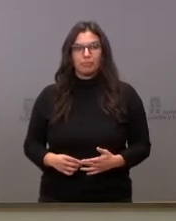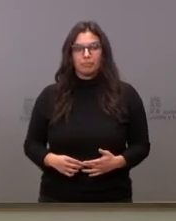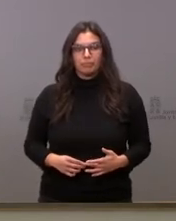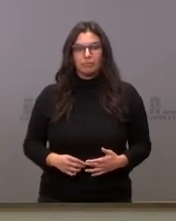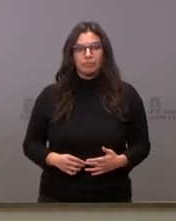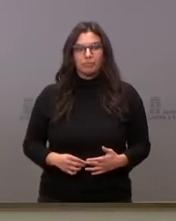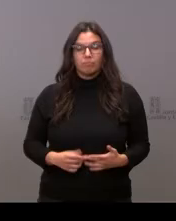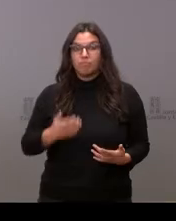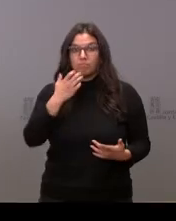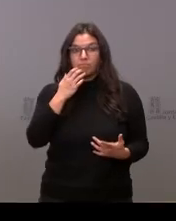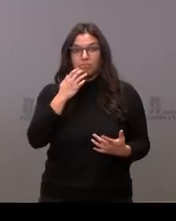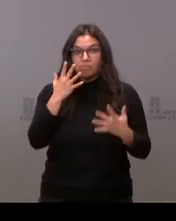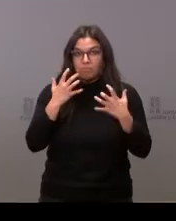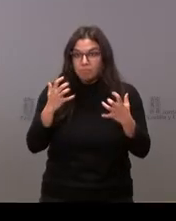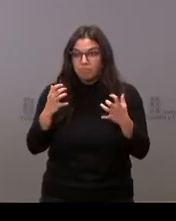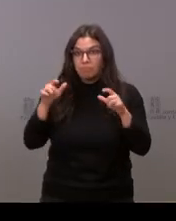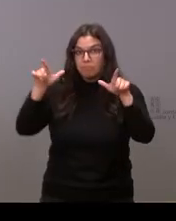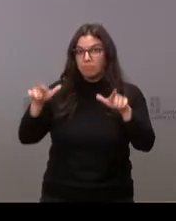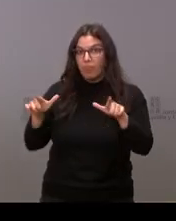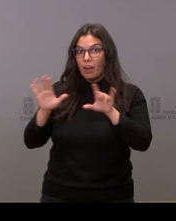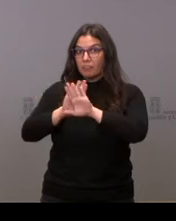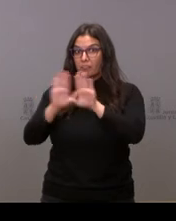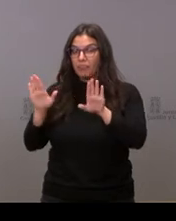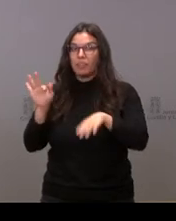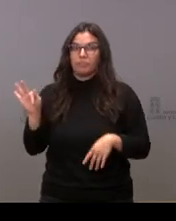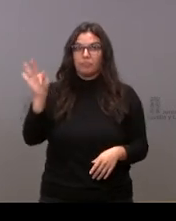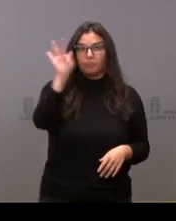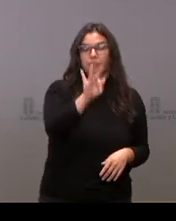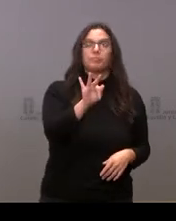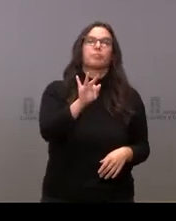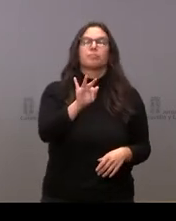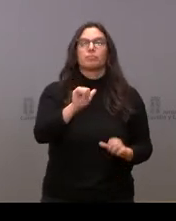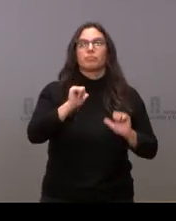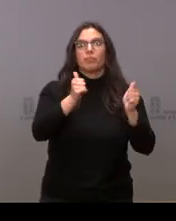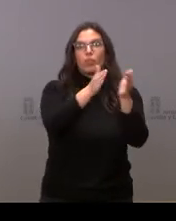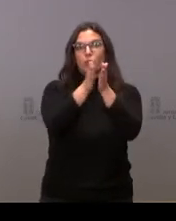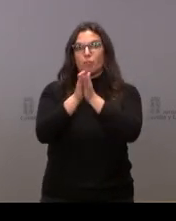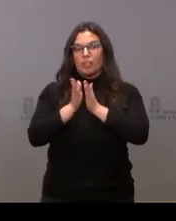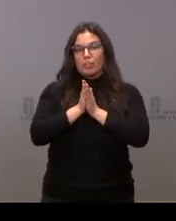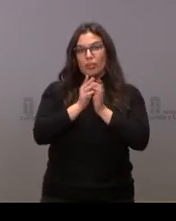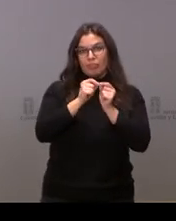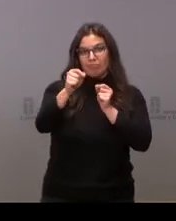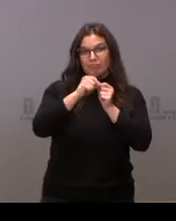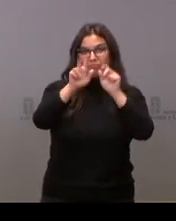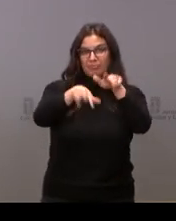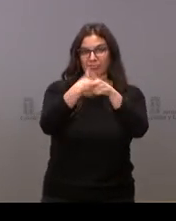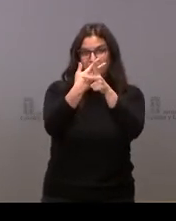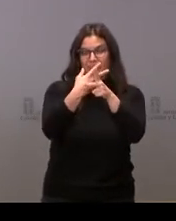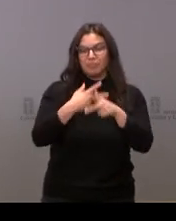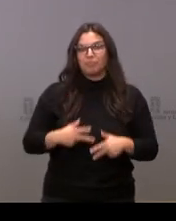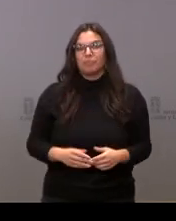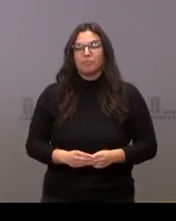Si no tenemos más preguntas en la sala vamos a iniciar el turno con los compañeros que nos siguen por videoconferencia